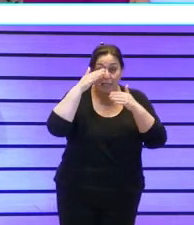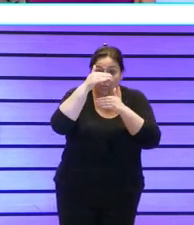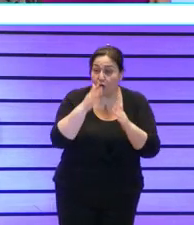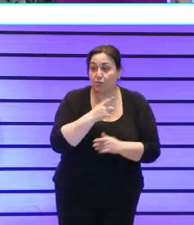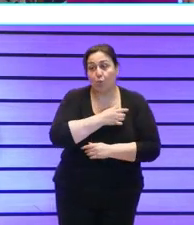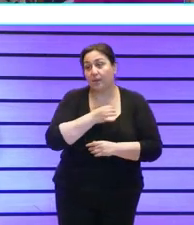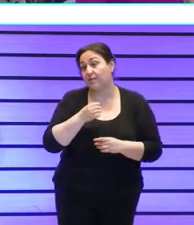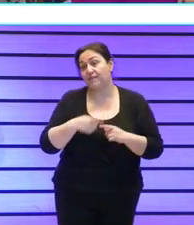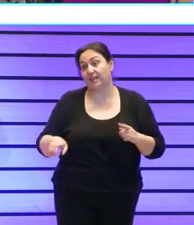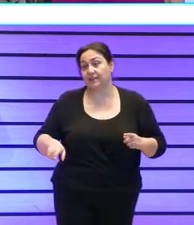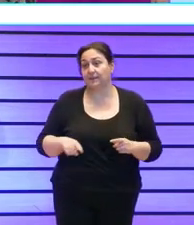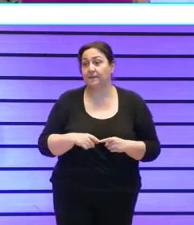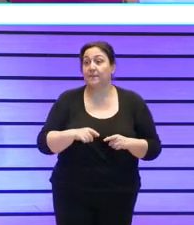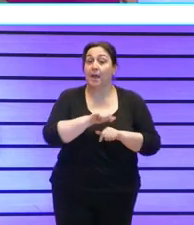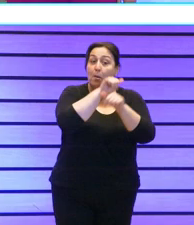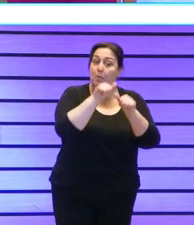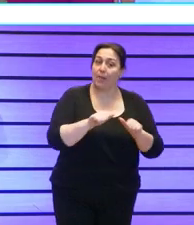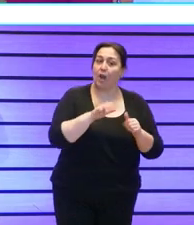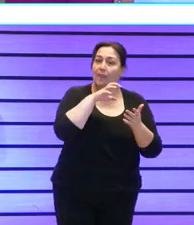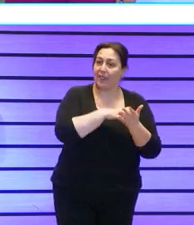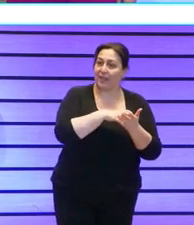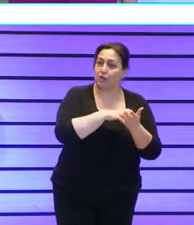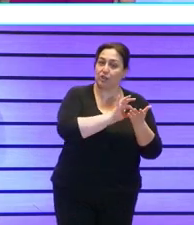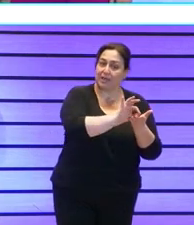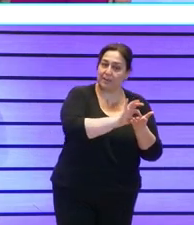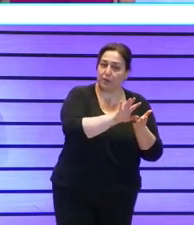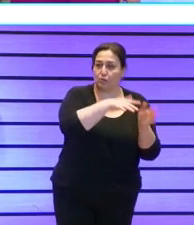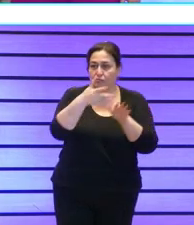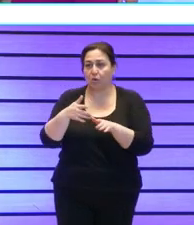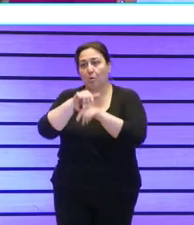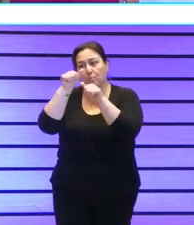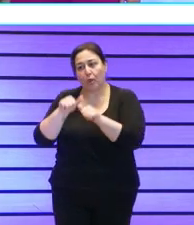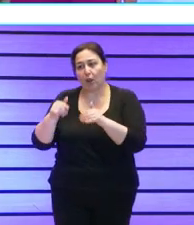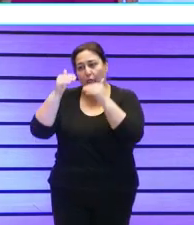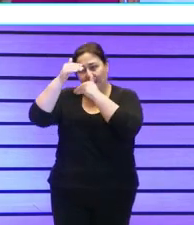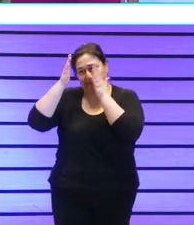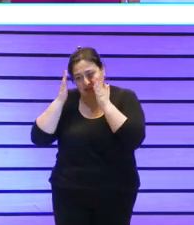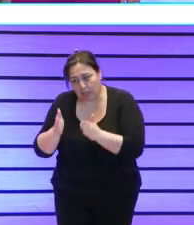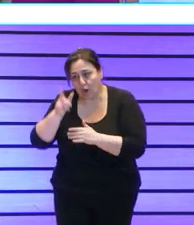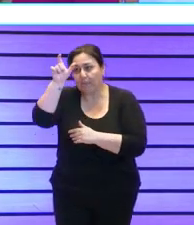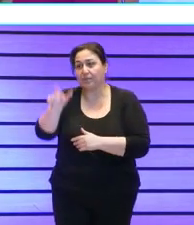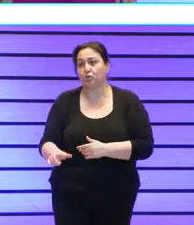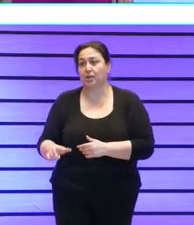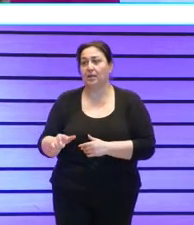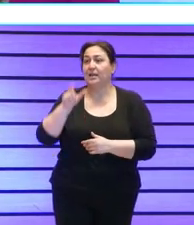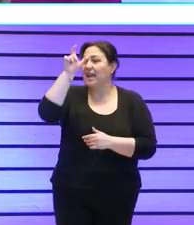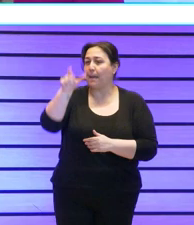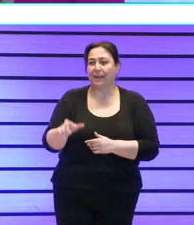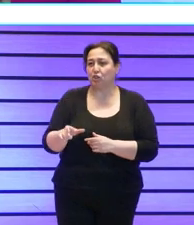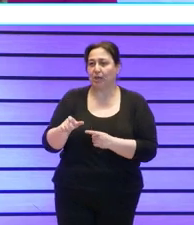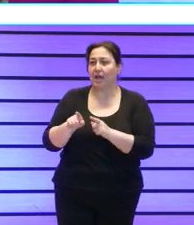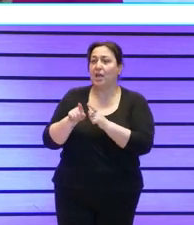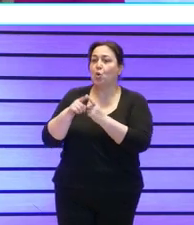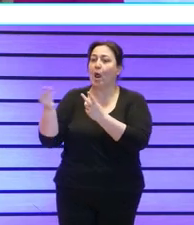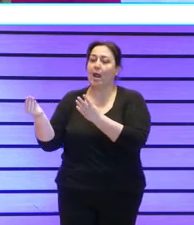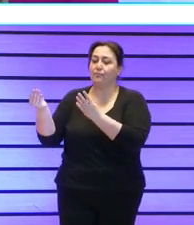del modelo de centro y servicio al modelo de atención centrado en la persona en la persona sin adjetivos sin